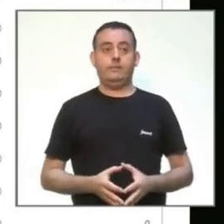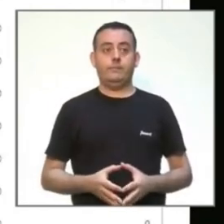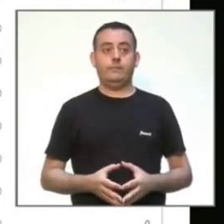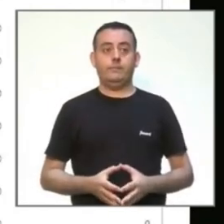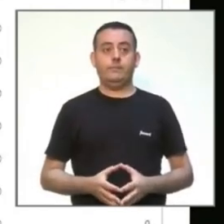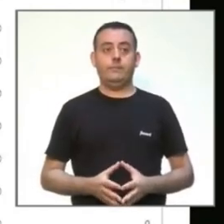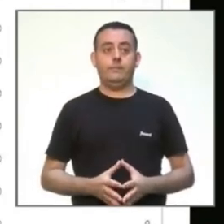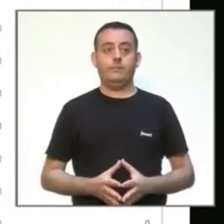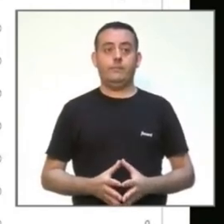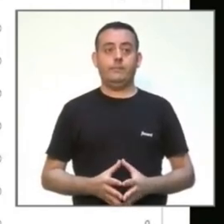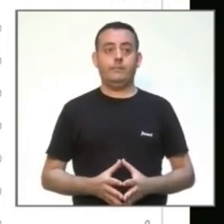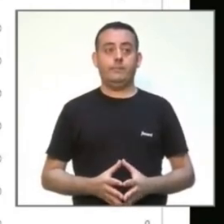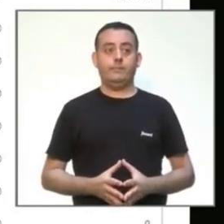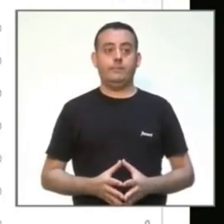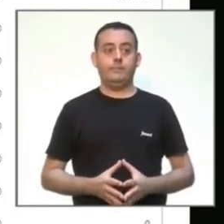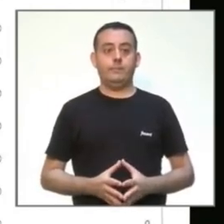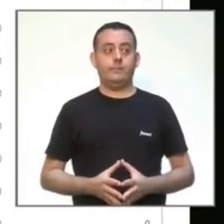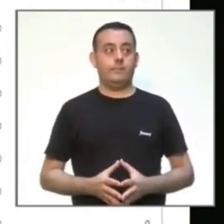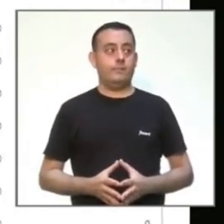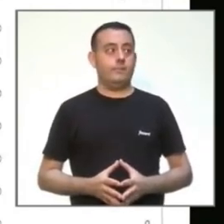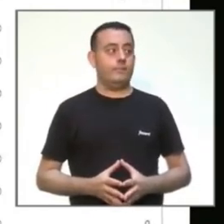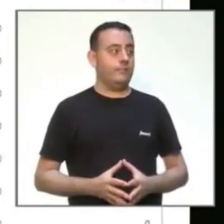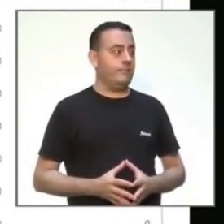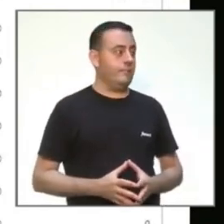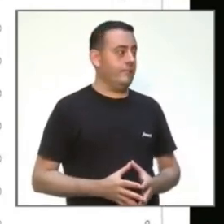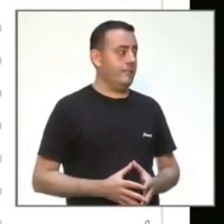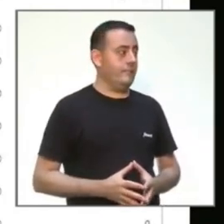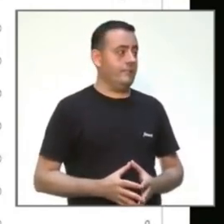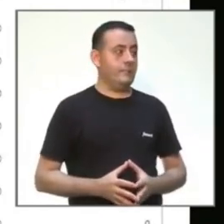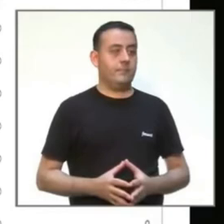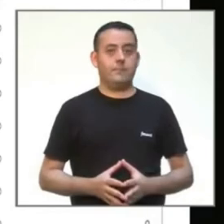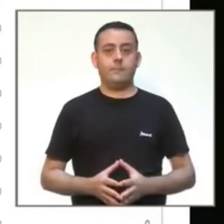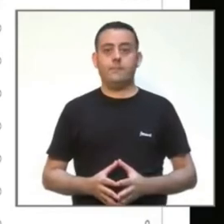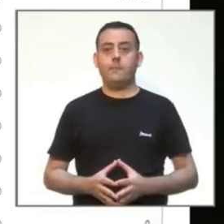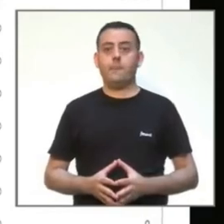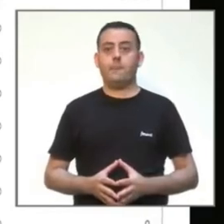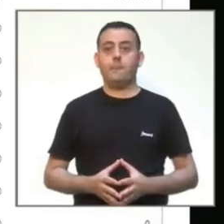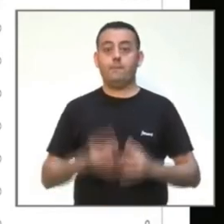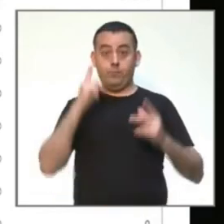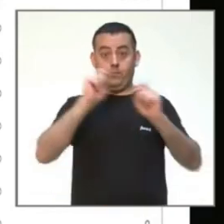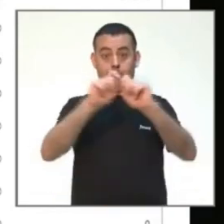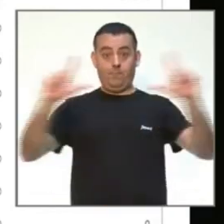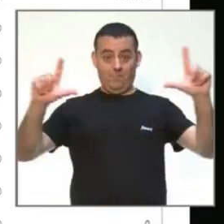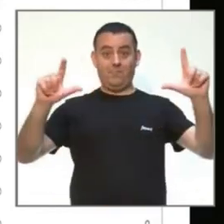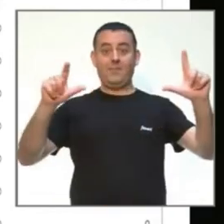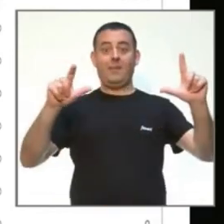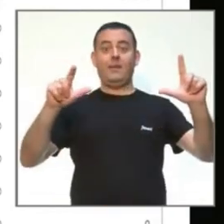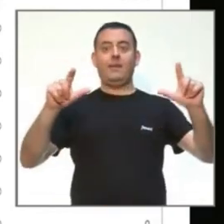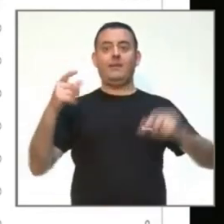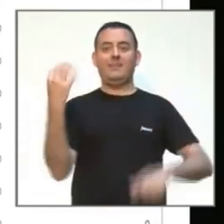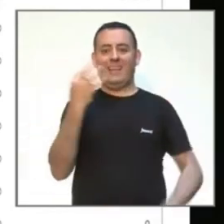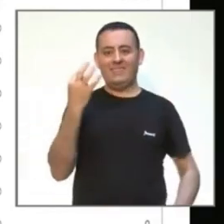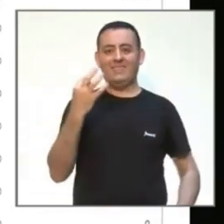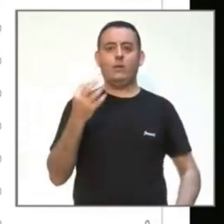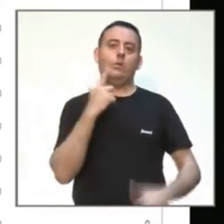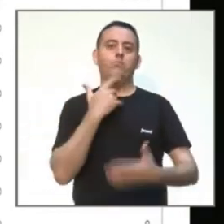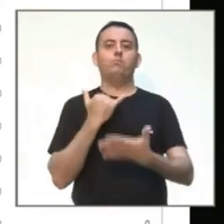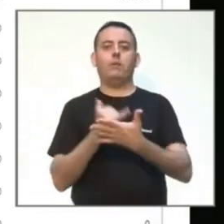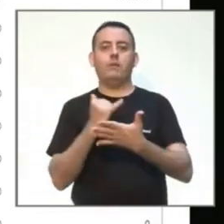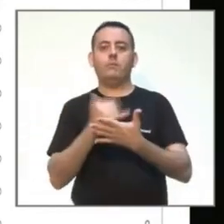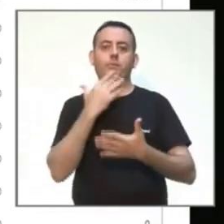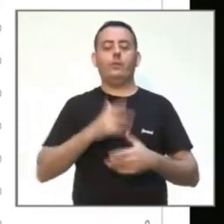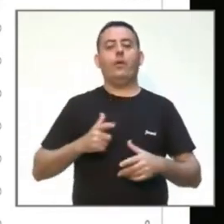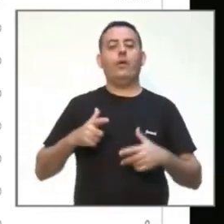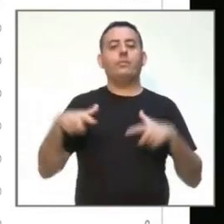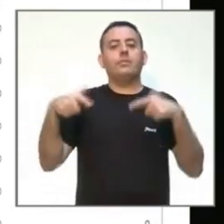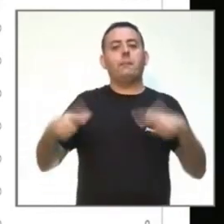Sí, bueno, esto es una prueba de muestras que hemos hecho. Digamos, se ha puesto en un departamento de salud